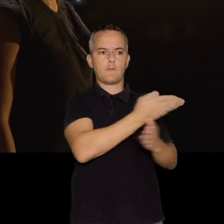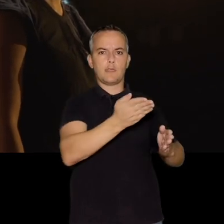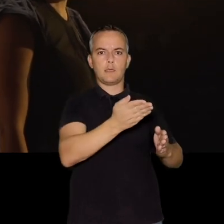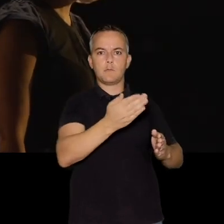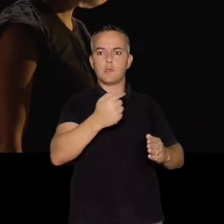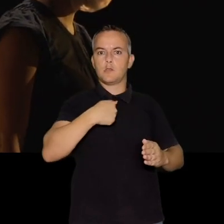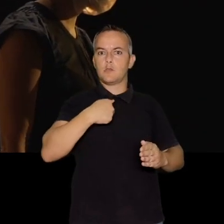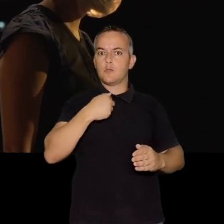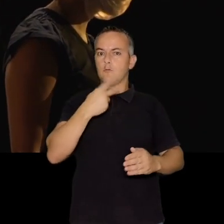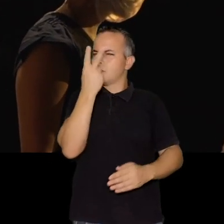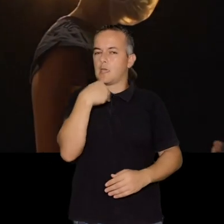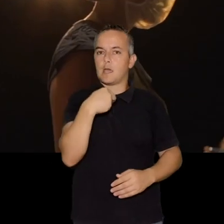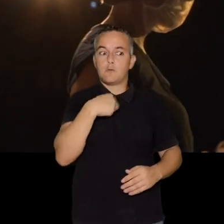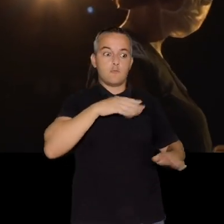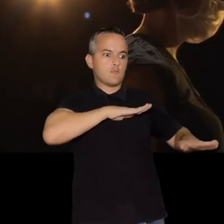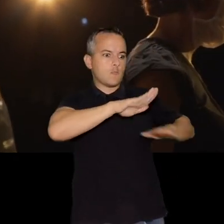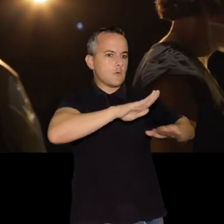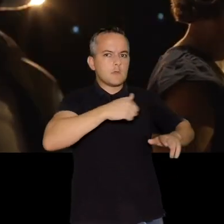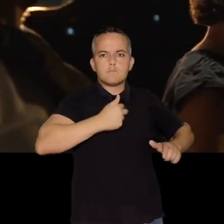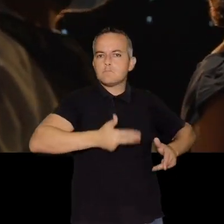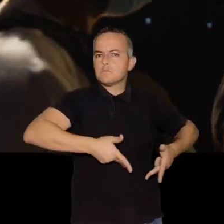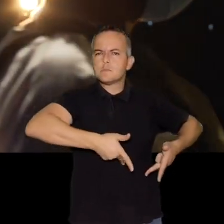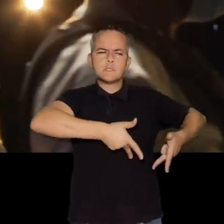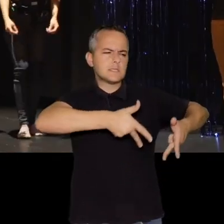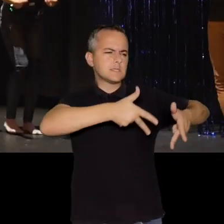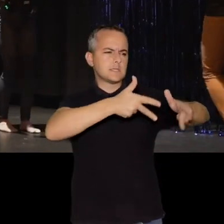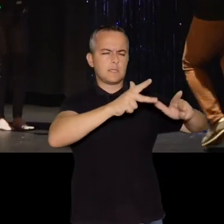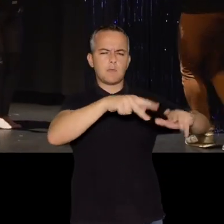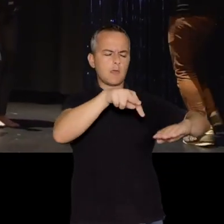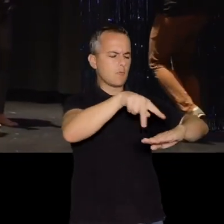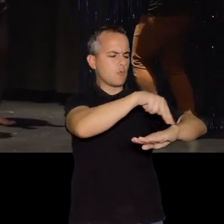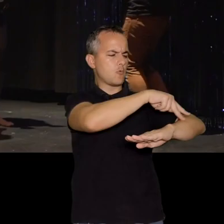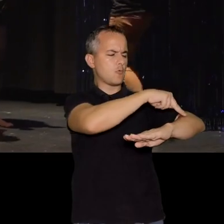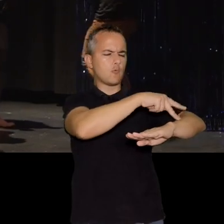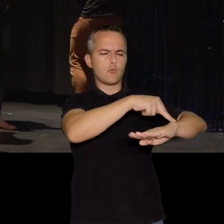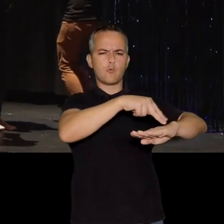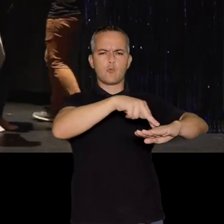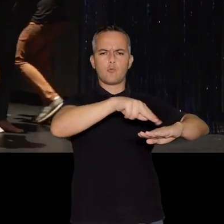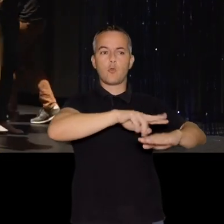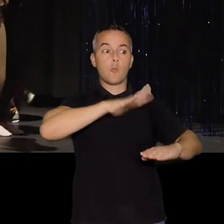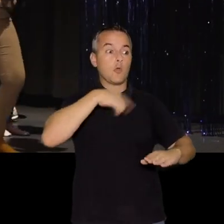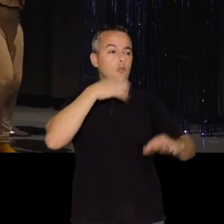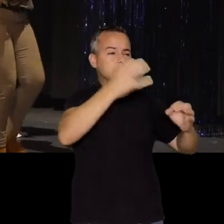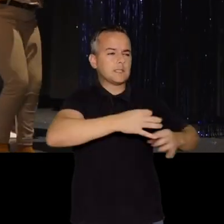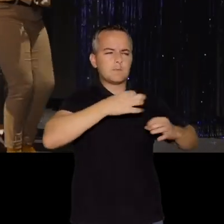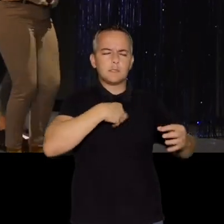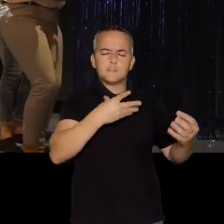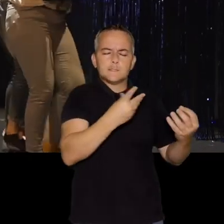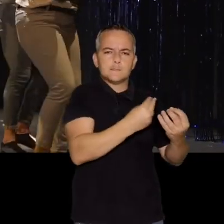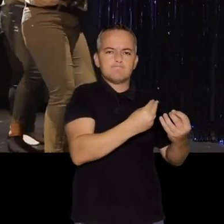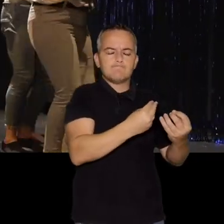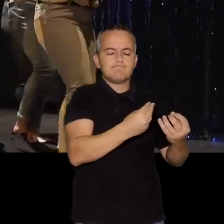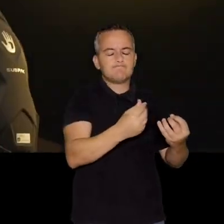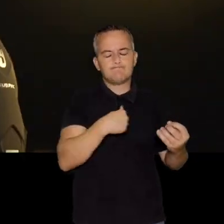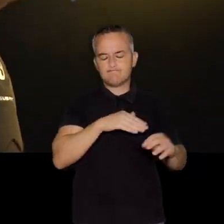siento que me puedo mover, yo no veo nada y siento que me puedo mover a lo largo y ancho de todo el escenario